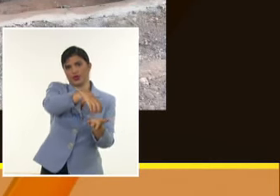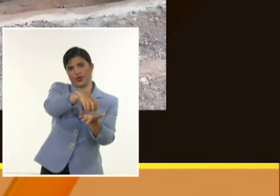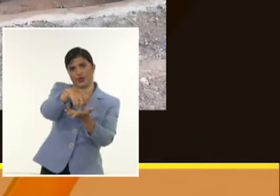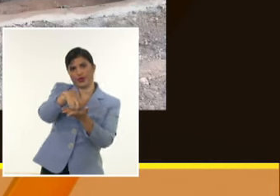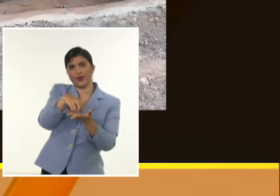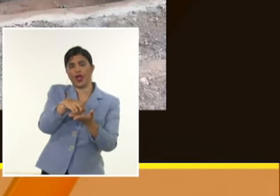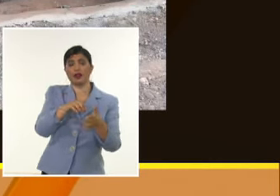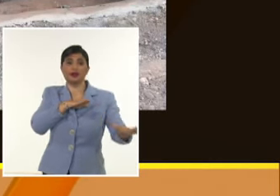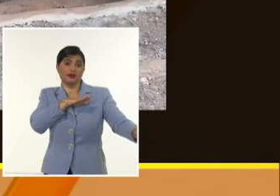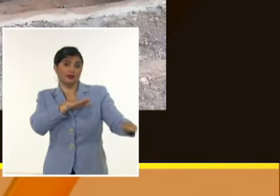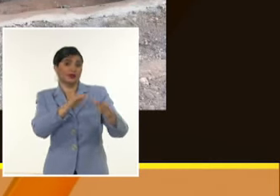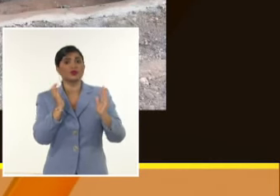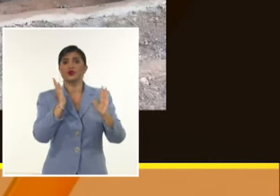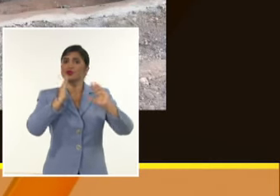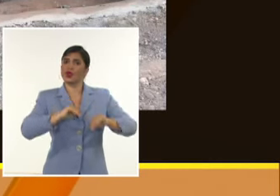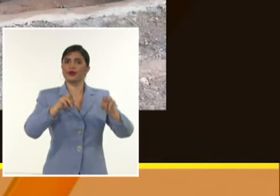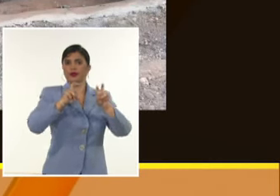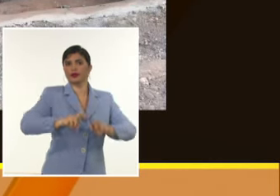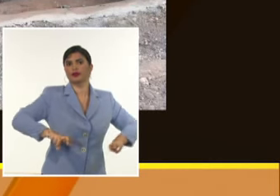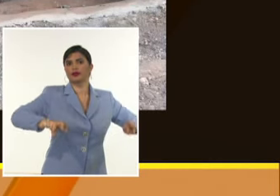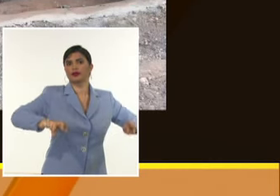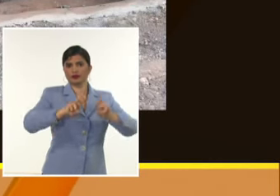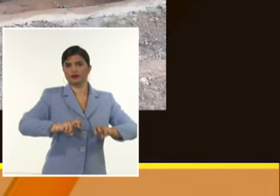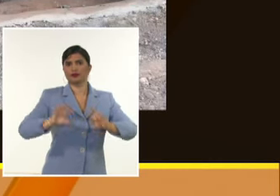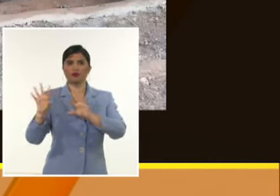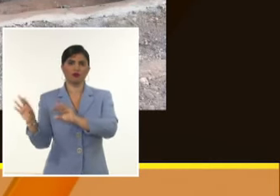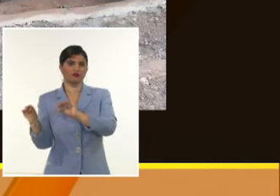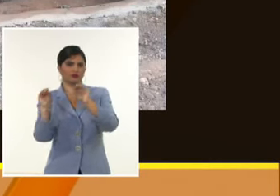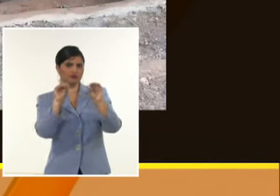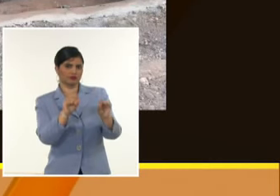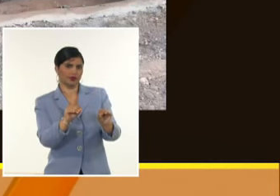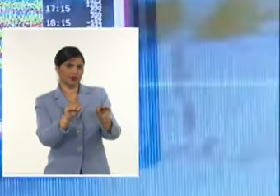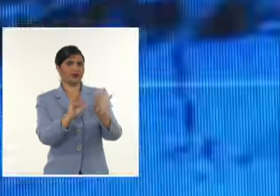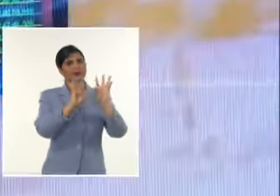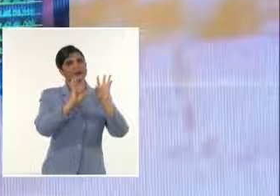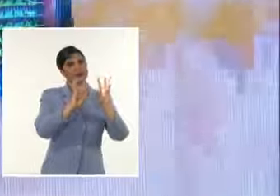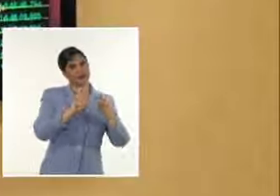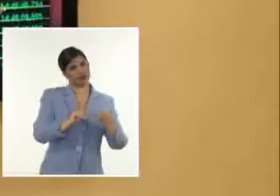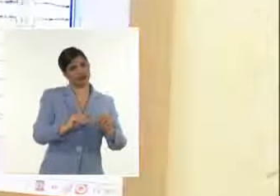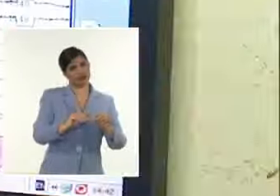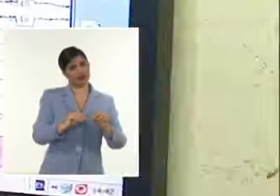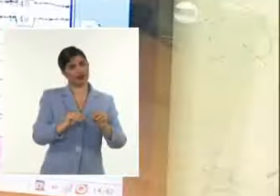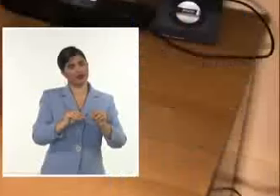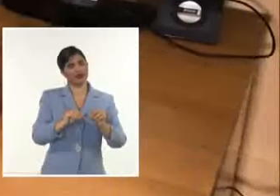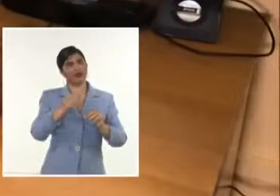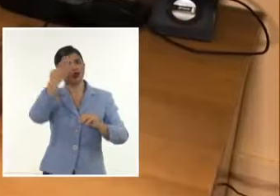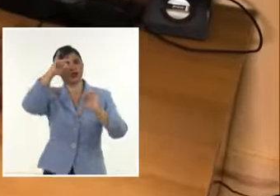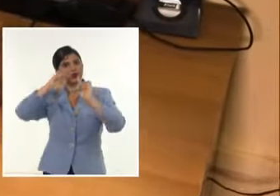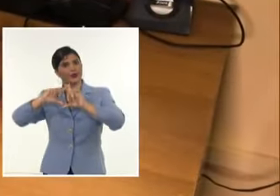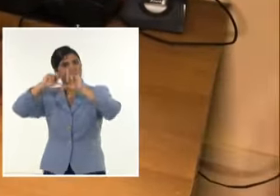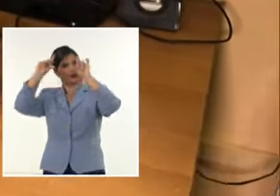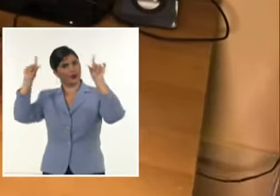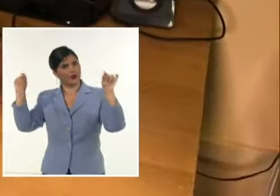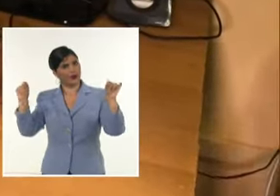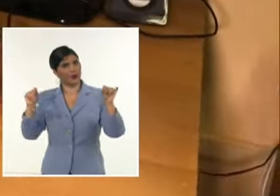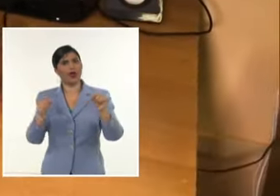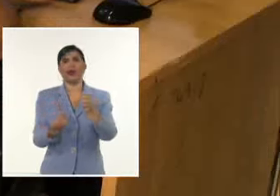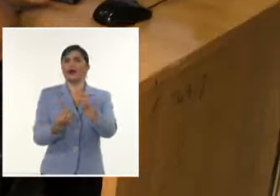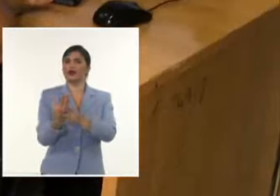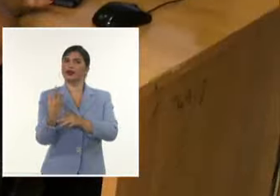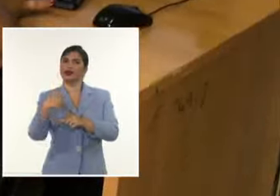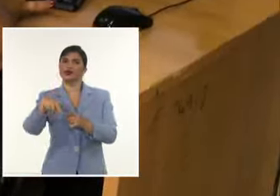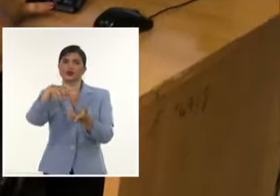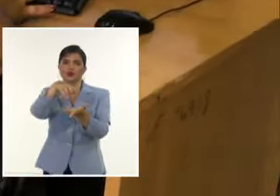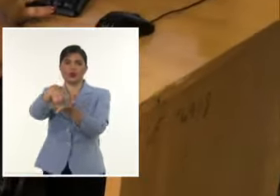terremotos En estos momentos Estamos cubriendo La PACA Una cobertura homogénea En todo el territorio nacional Precisamente Nos estaban